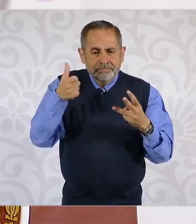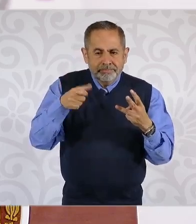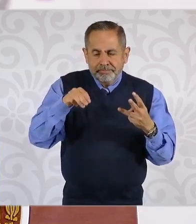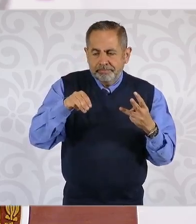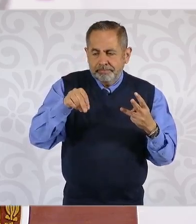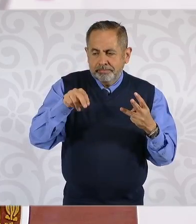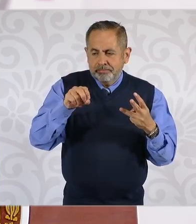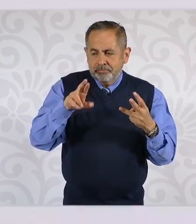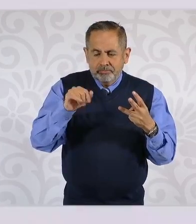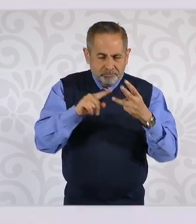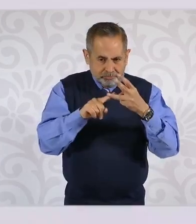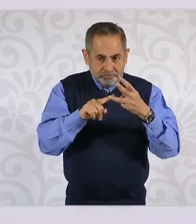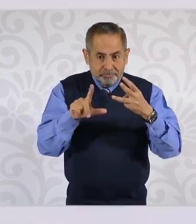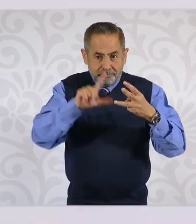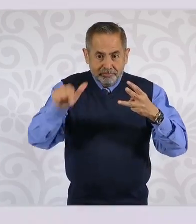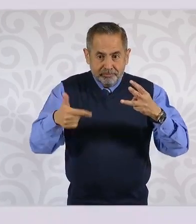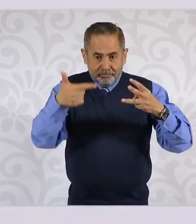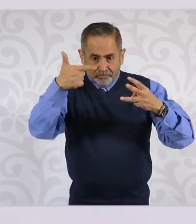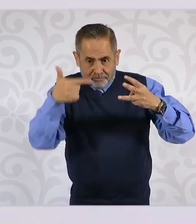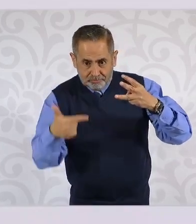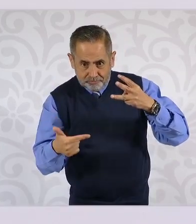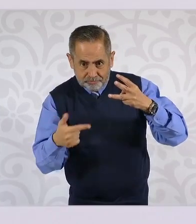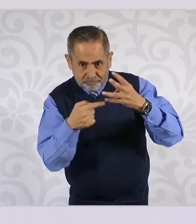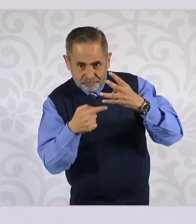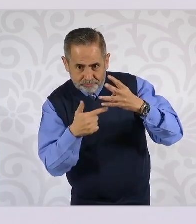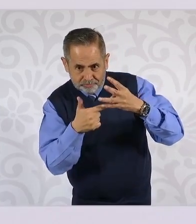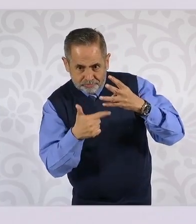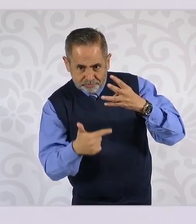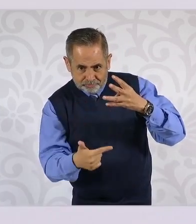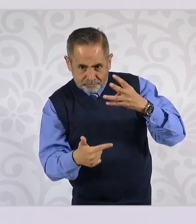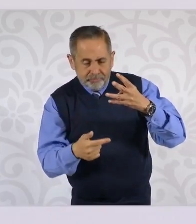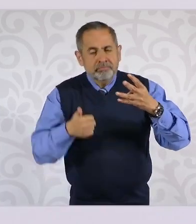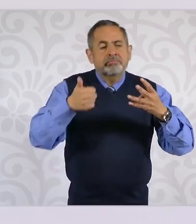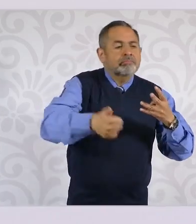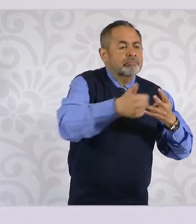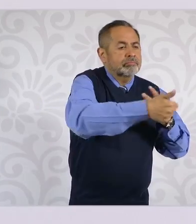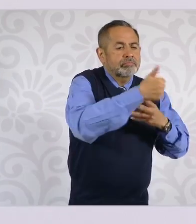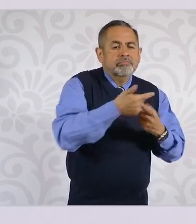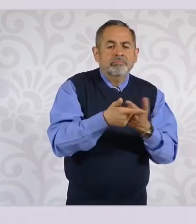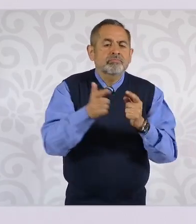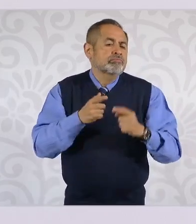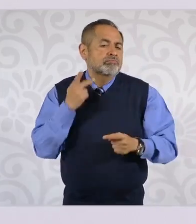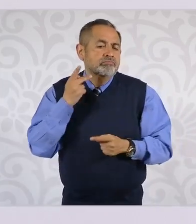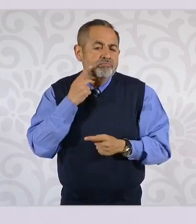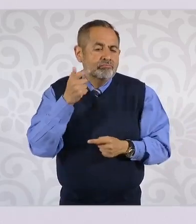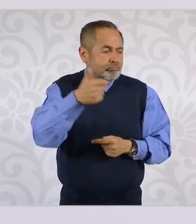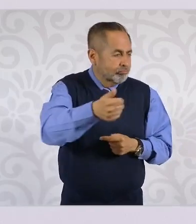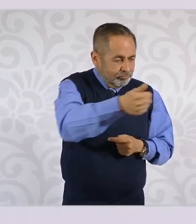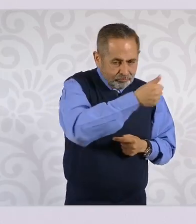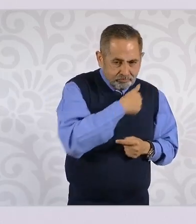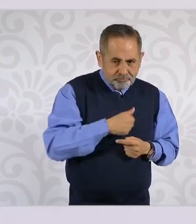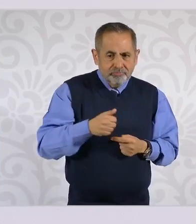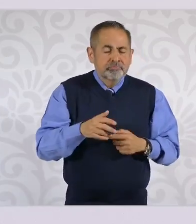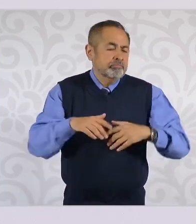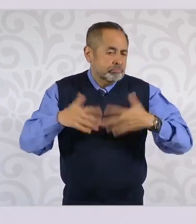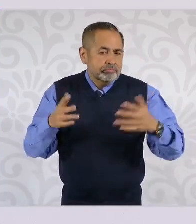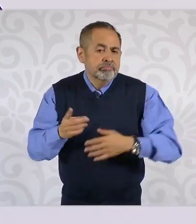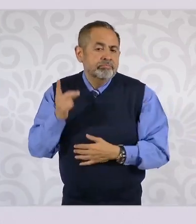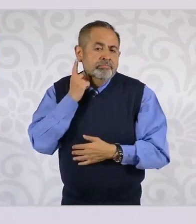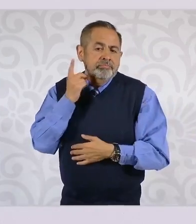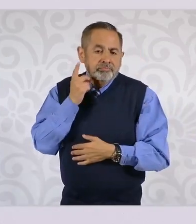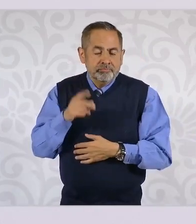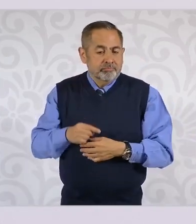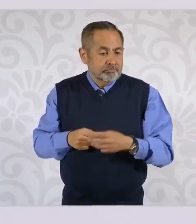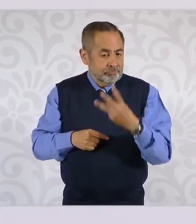Y después hay una lista por cada partido político. En el caso de los diputados, son